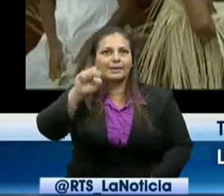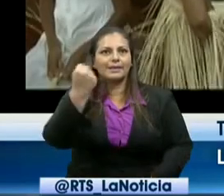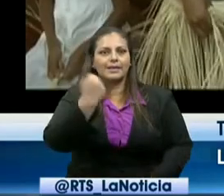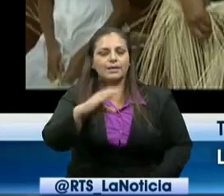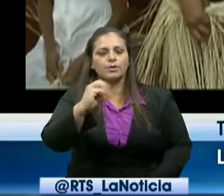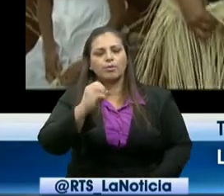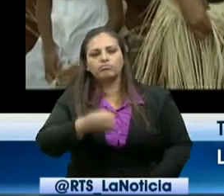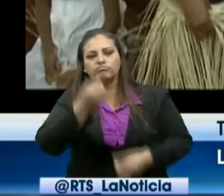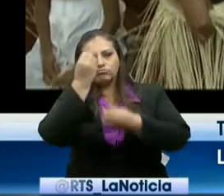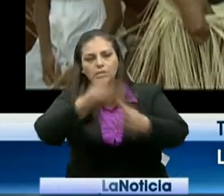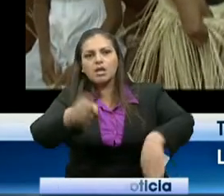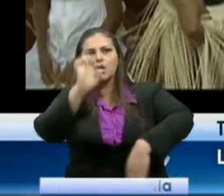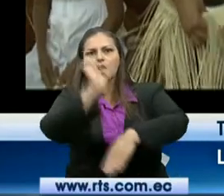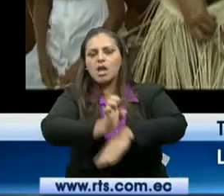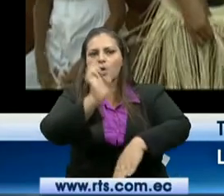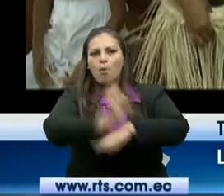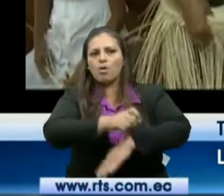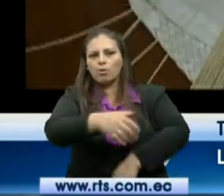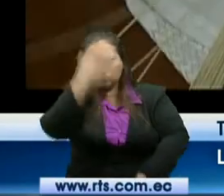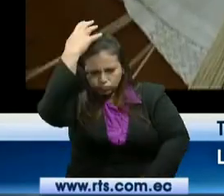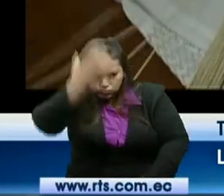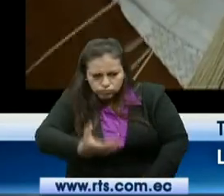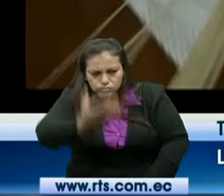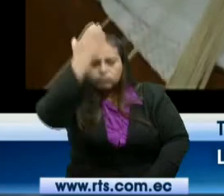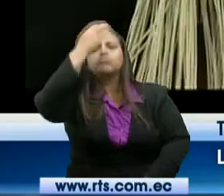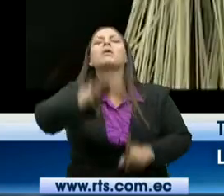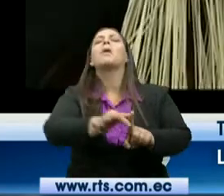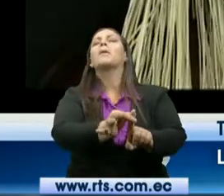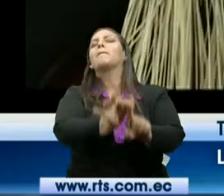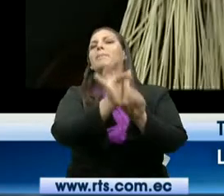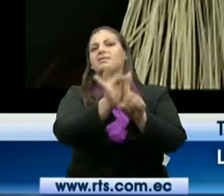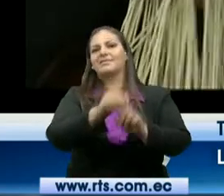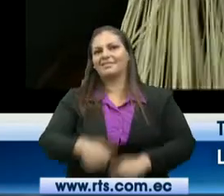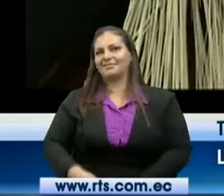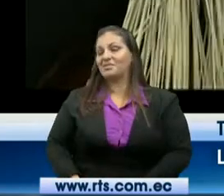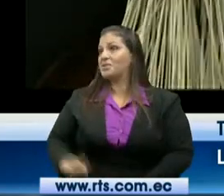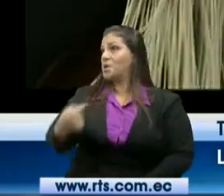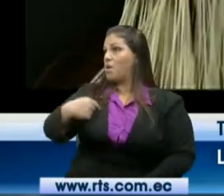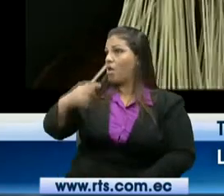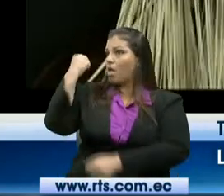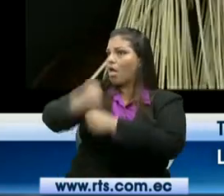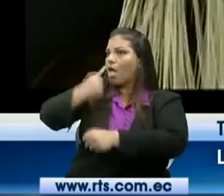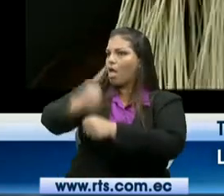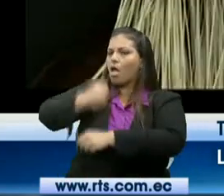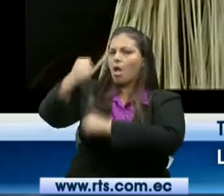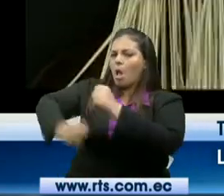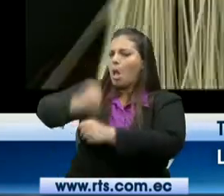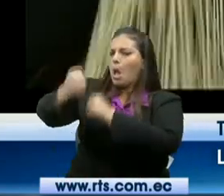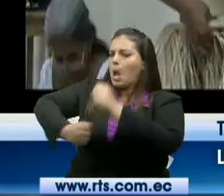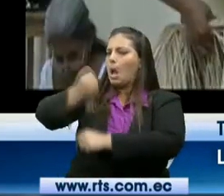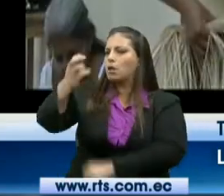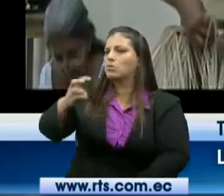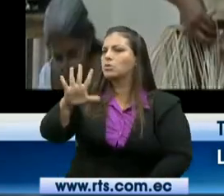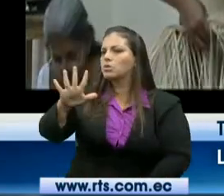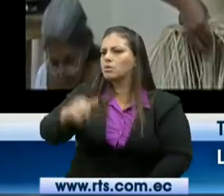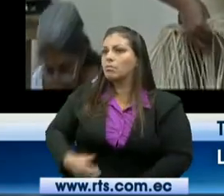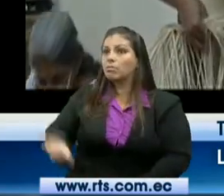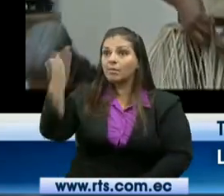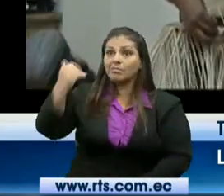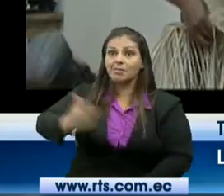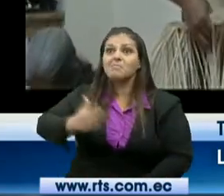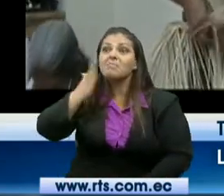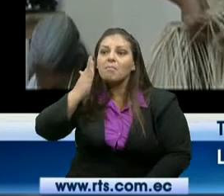enseñó? Yo solita aprendí a tejer. Yo, mi mamá se ponía así a tejer en los banquitos y yo me la quedaba viendo, y ahí